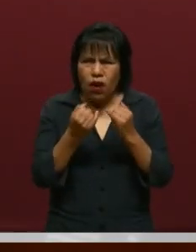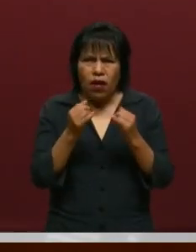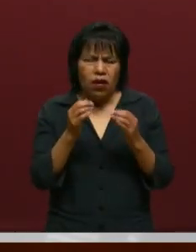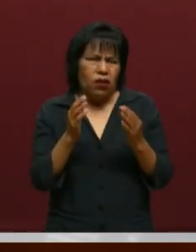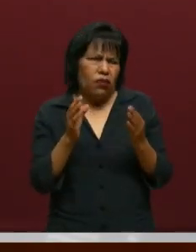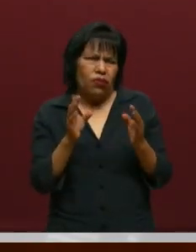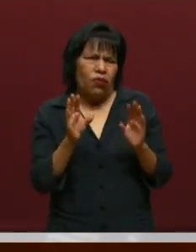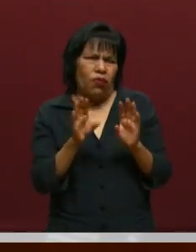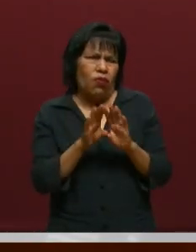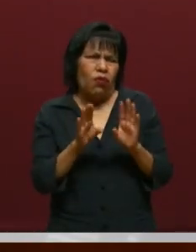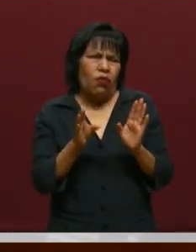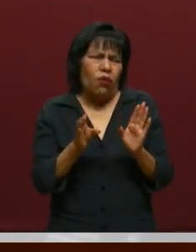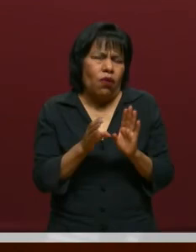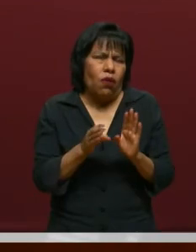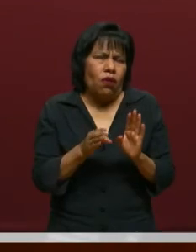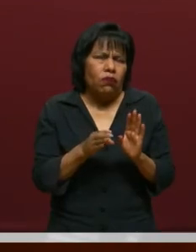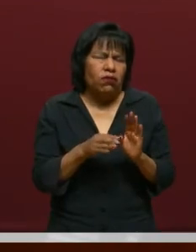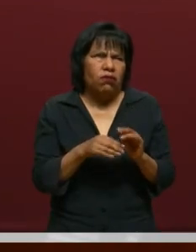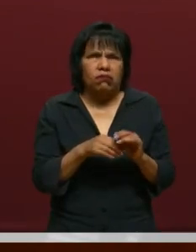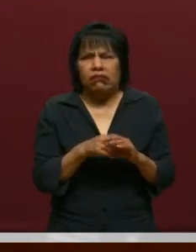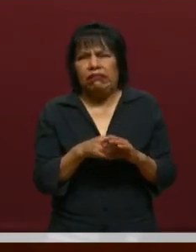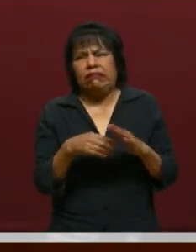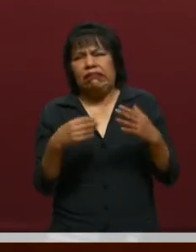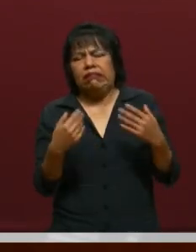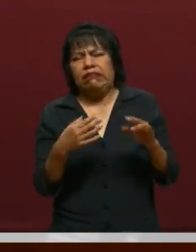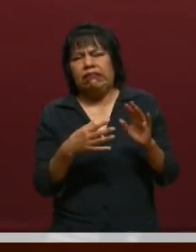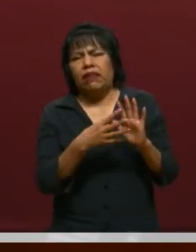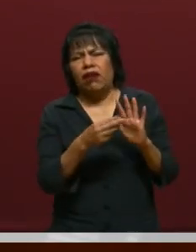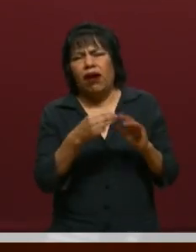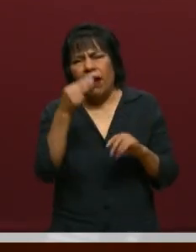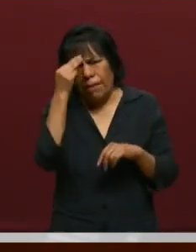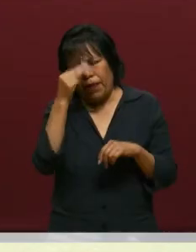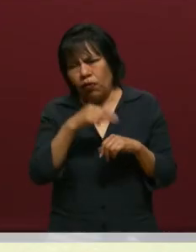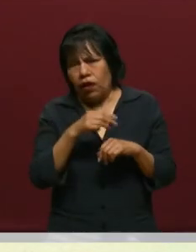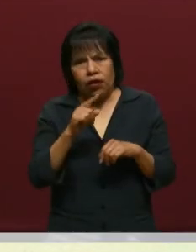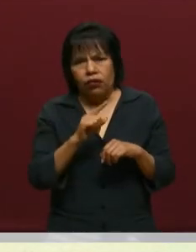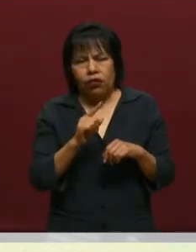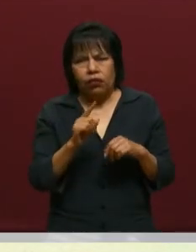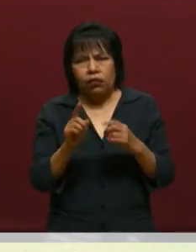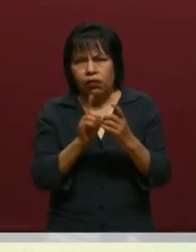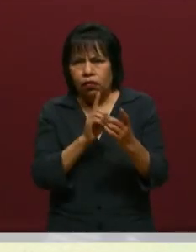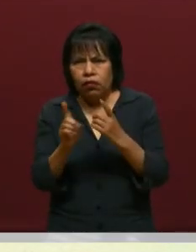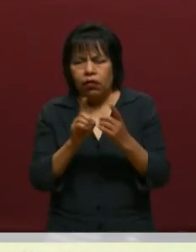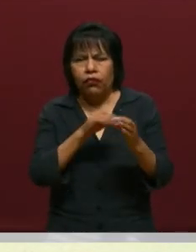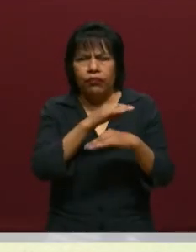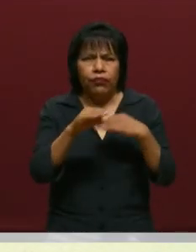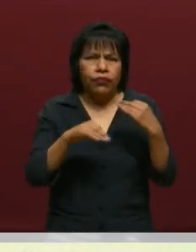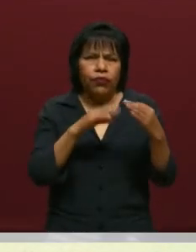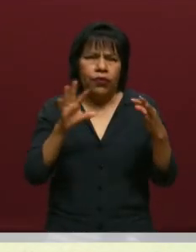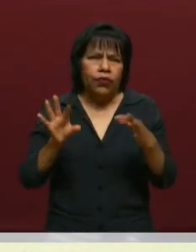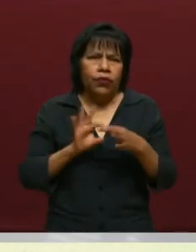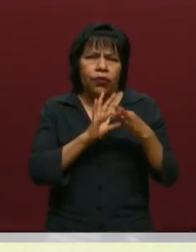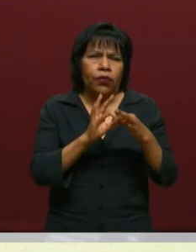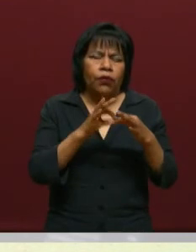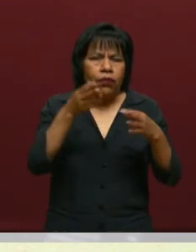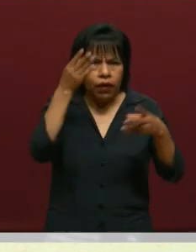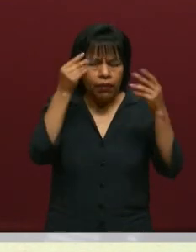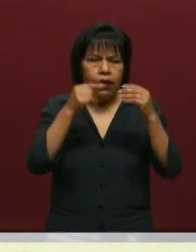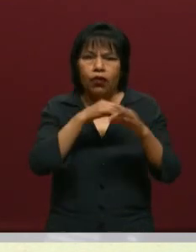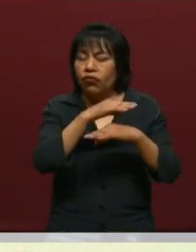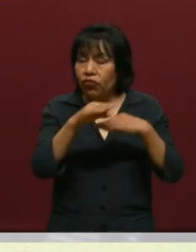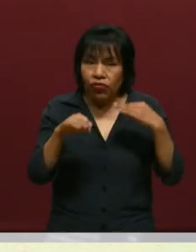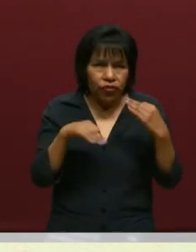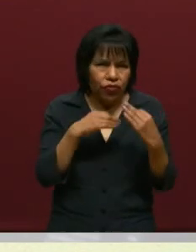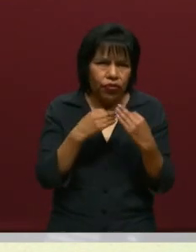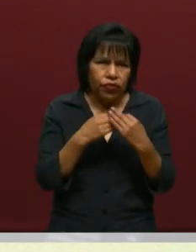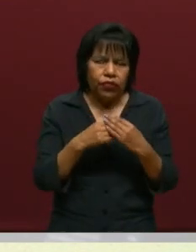repositorio, ¿no? Sino que el aprendizaje yo aprendo de ti y aprendemos juntos, ¿sabes? Aprendemos juntos. No es